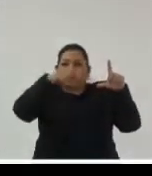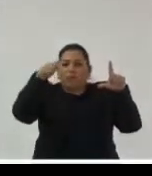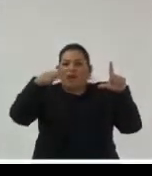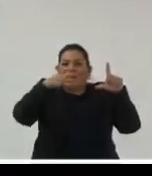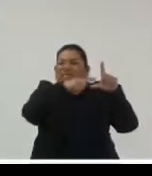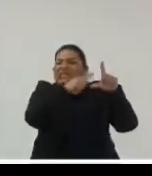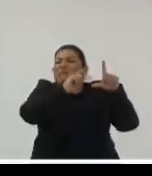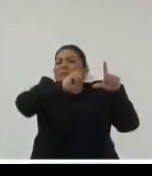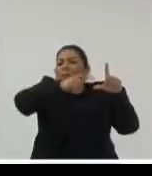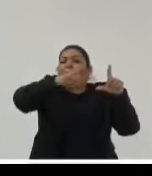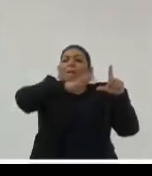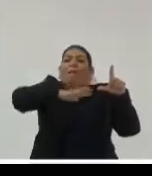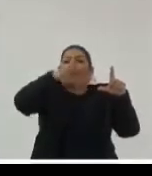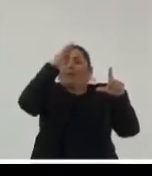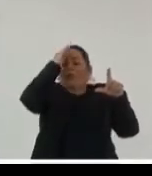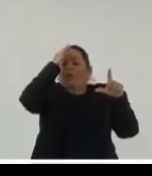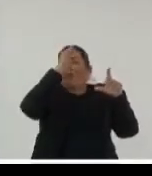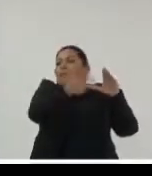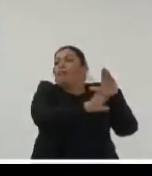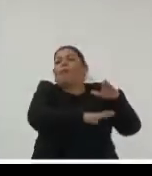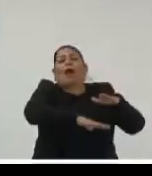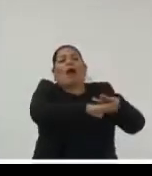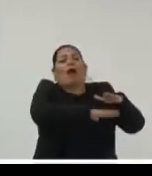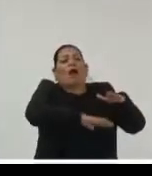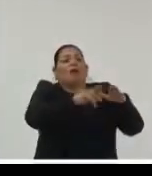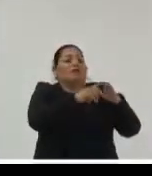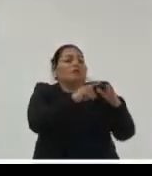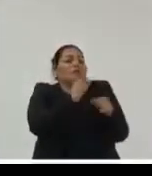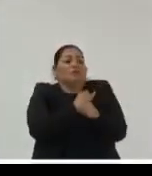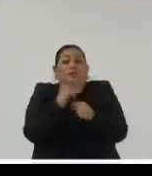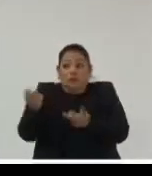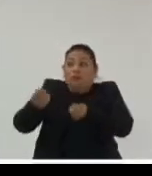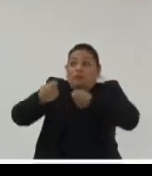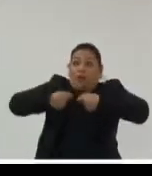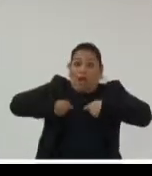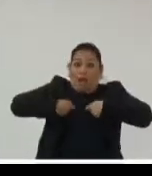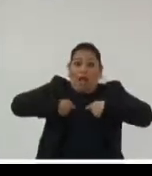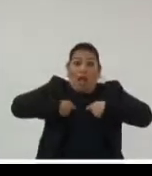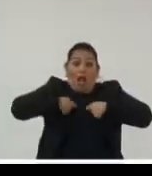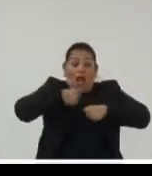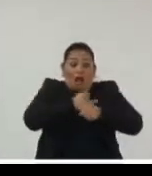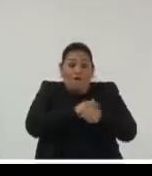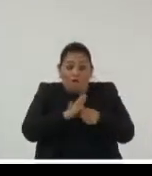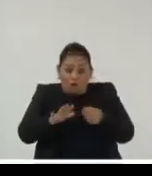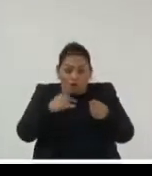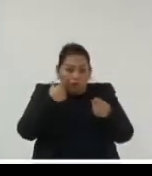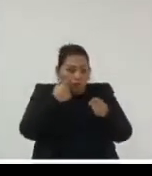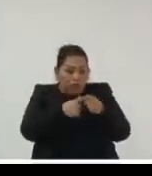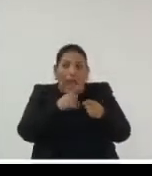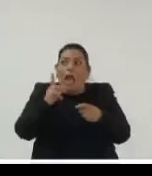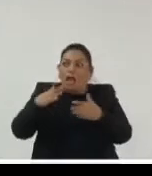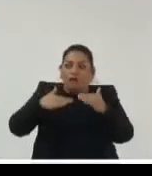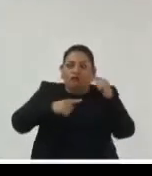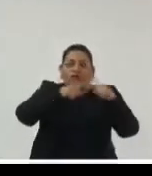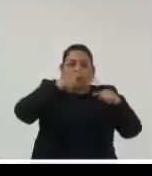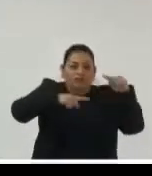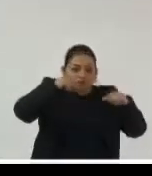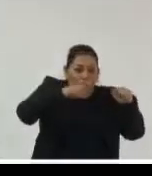tan elemental podríamos llamarlo nos da información para poder tomar decisiones ven que interesante cómo